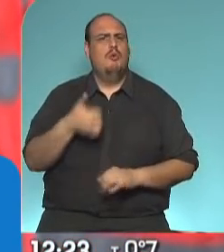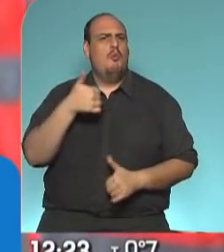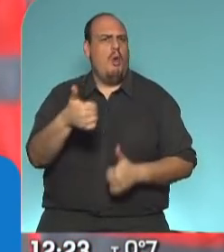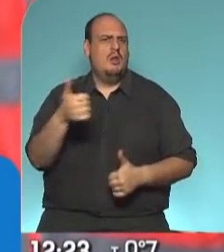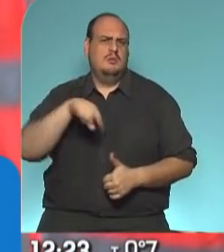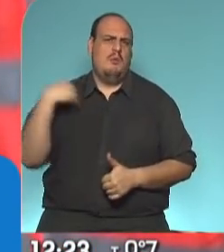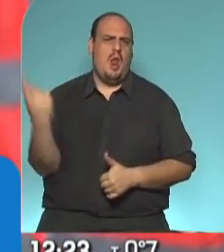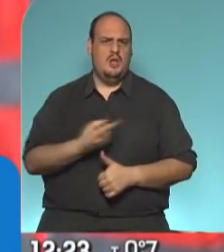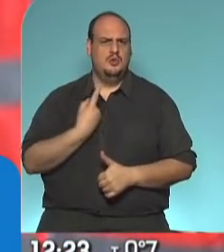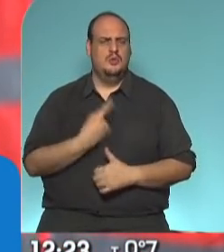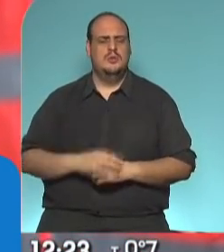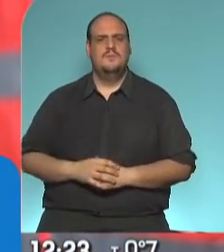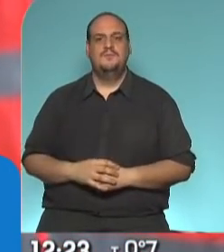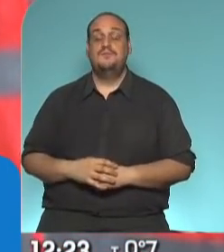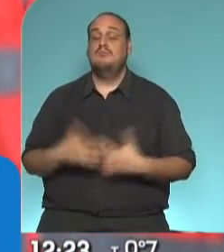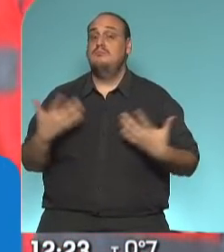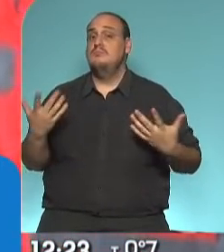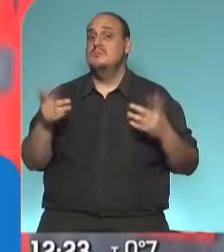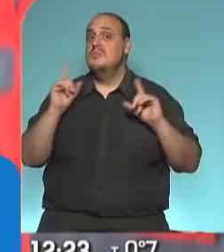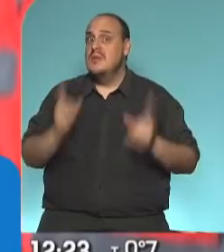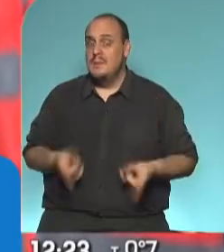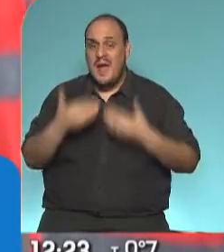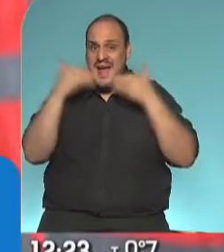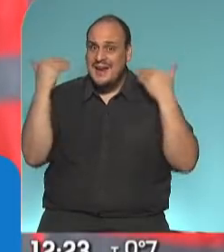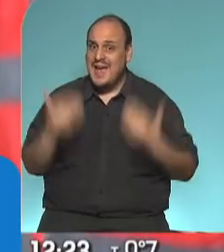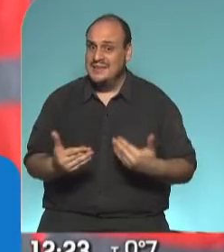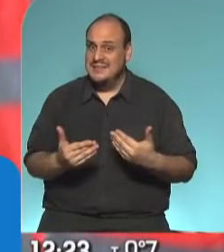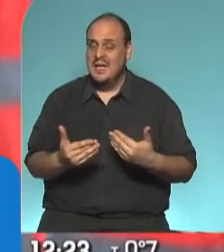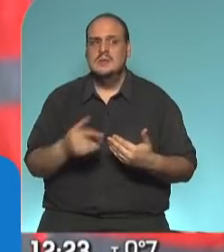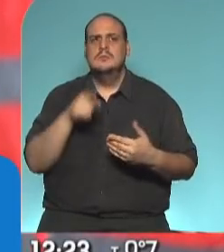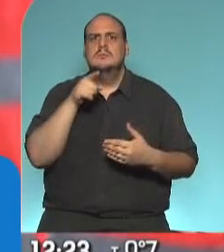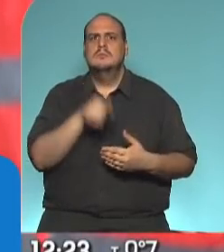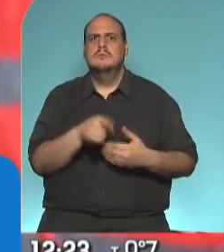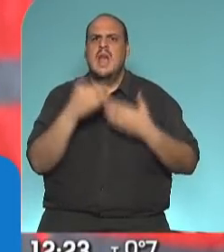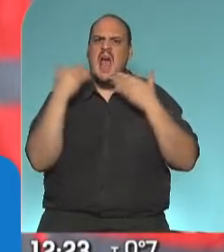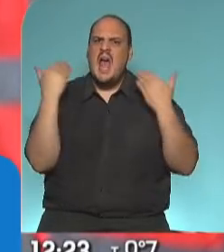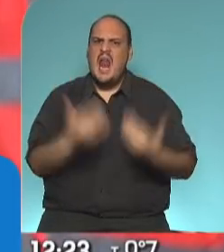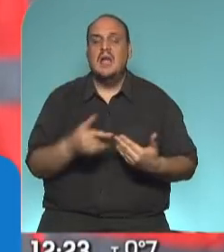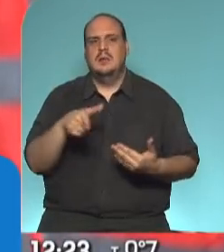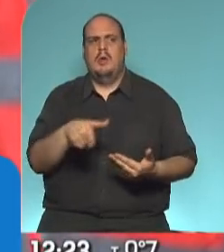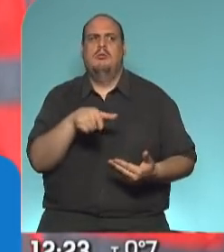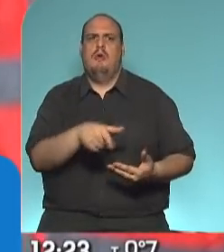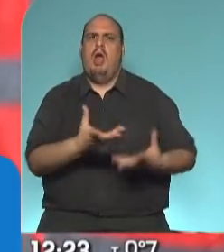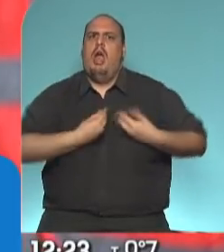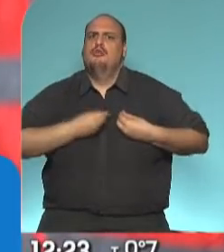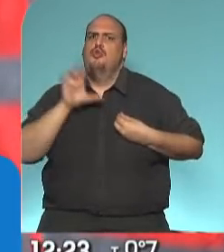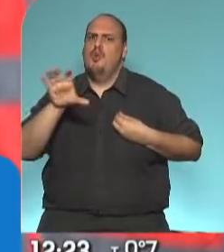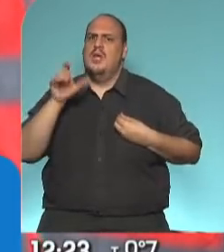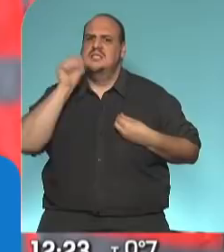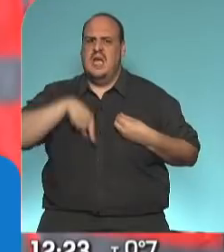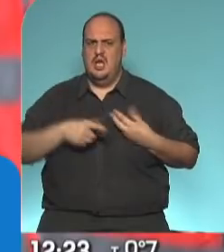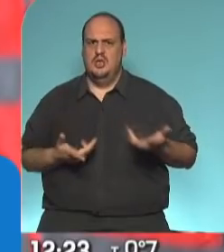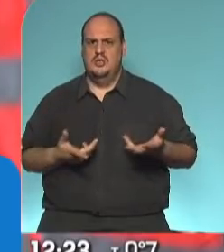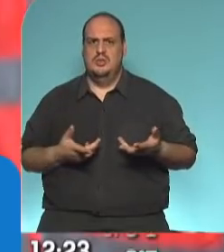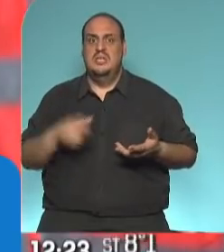nosotros. Y simplemente dar las gracias por todo lo que esto significa para el Chaco. El Chaco ha tenido una